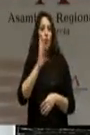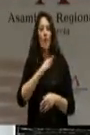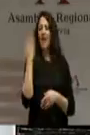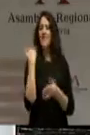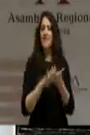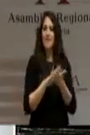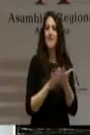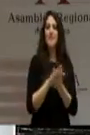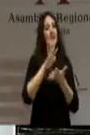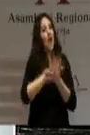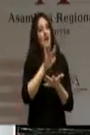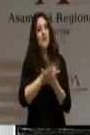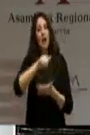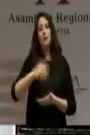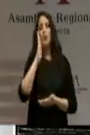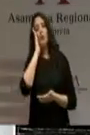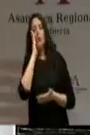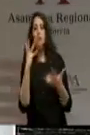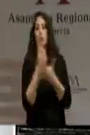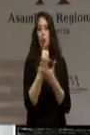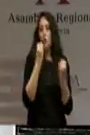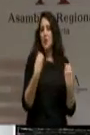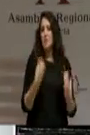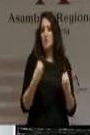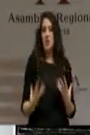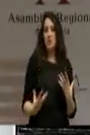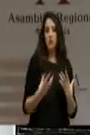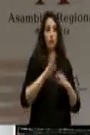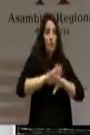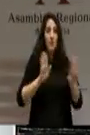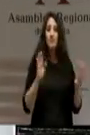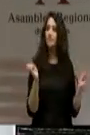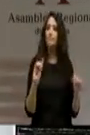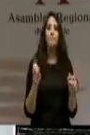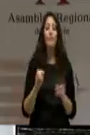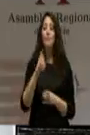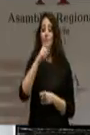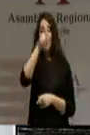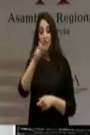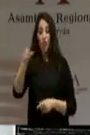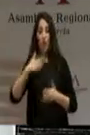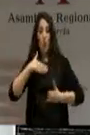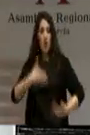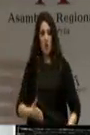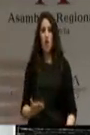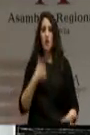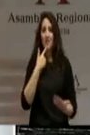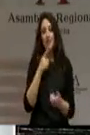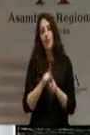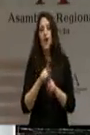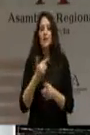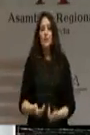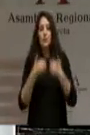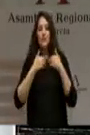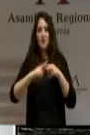duermen bien. No se trata de eso, señor Garre. Es difícil de entender para cualquier persona que no hay lugar a responsabilidades políticas.